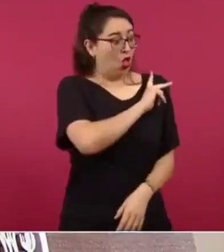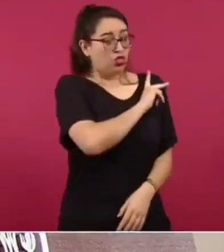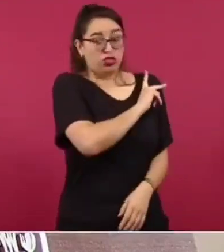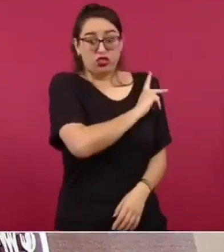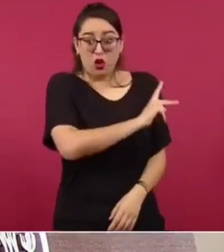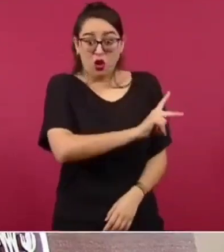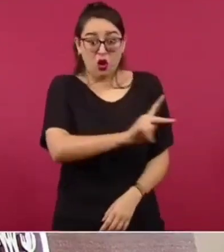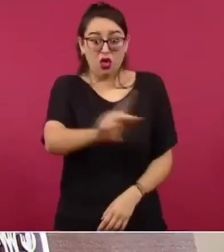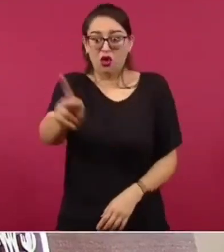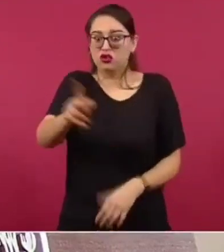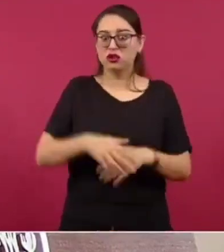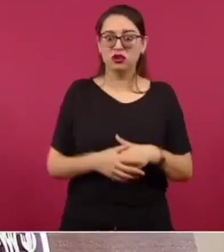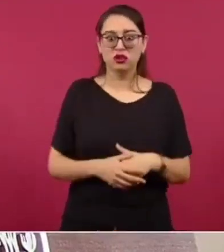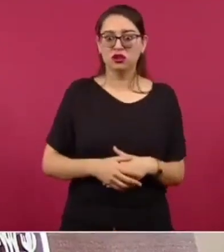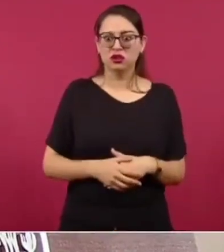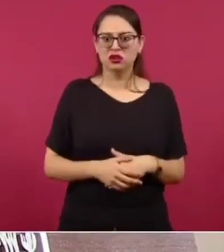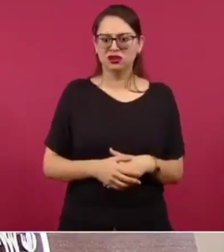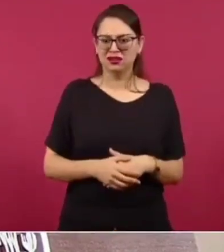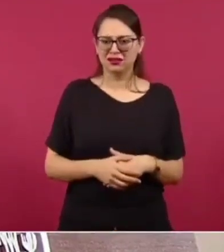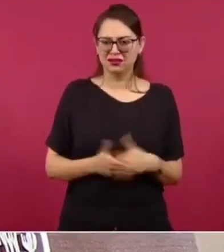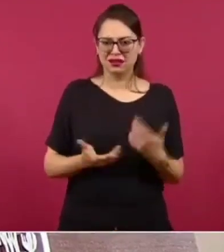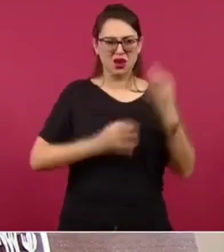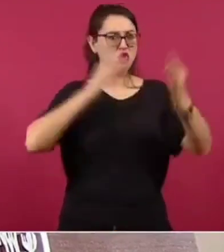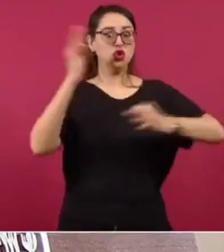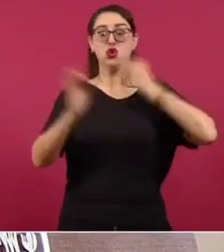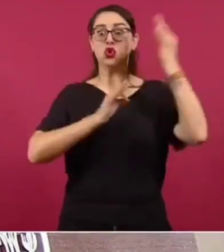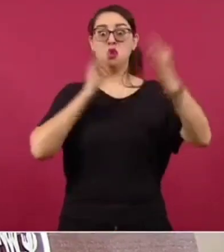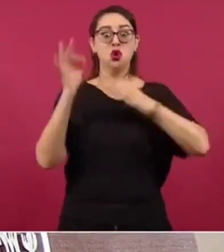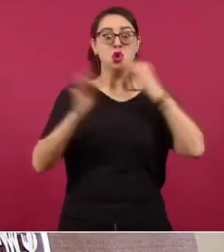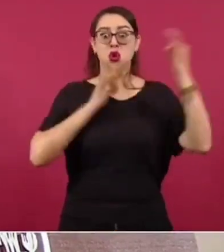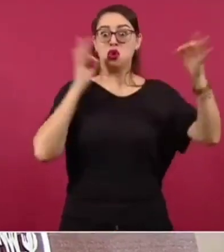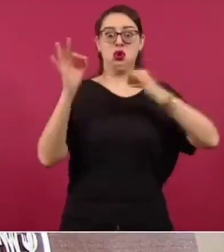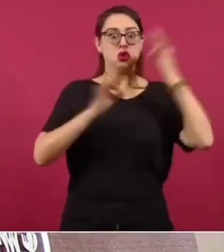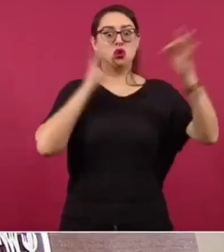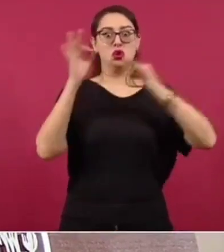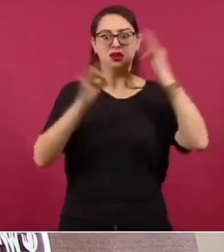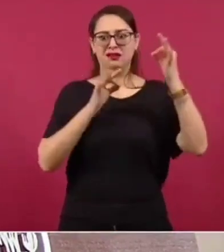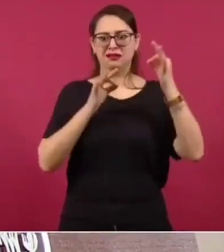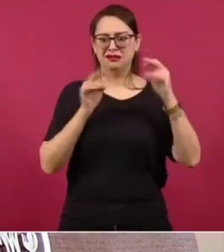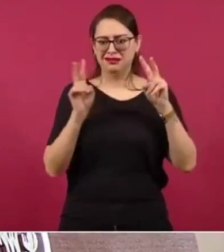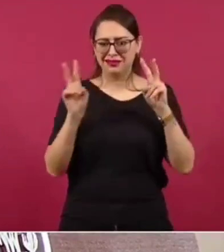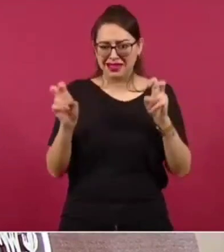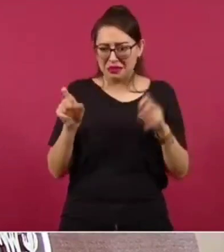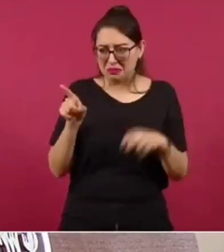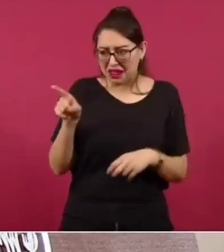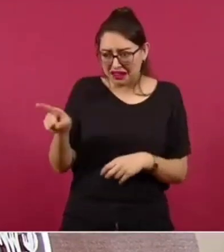los que tienen diferencias con nosotros.